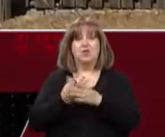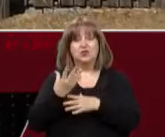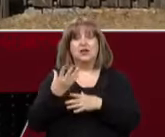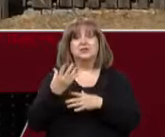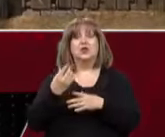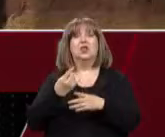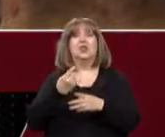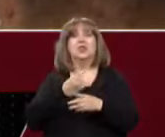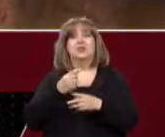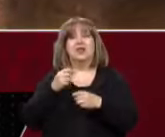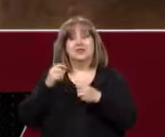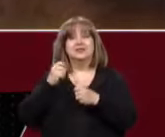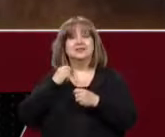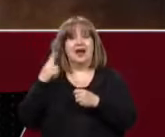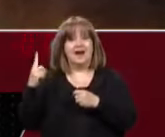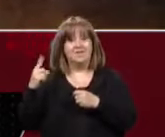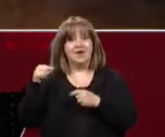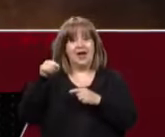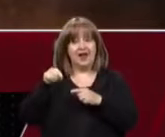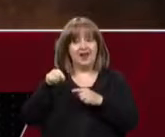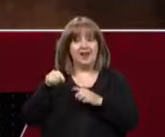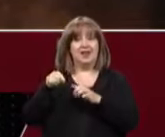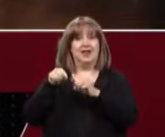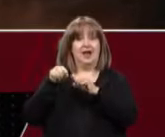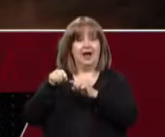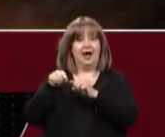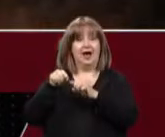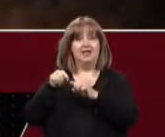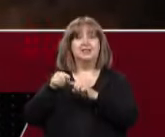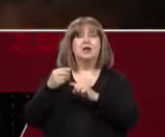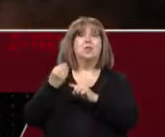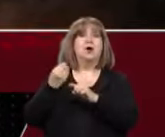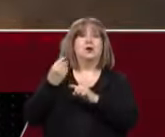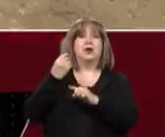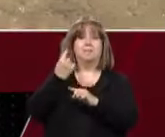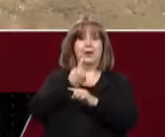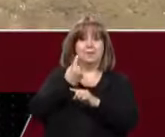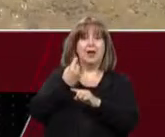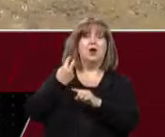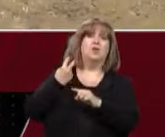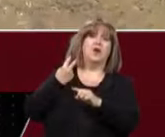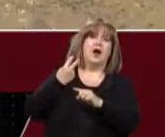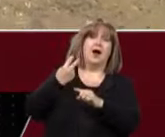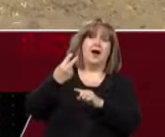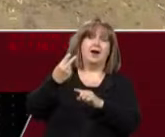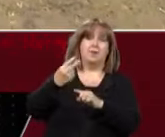Rafael, ese Parlamento fue precedido de un viaje que hicieron los caciques